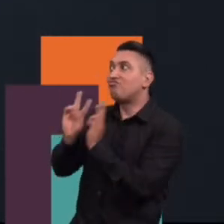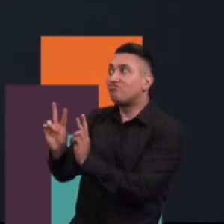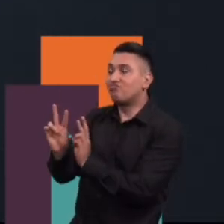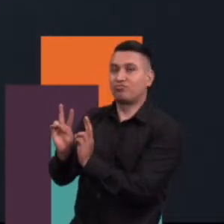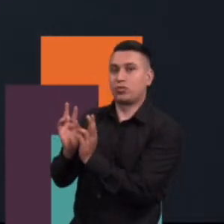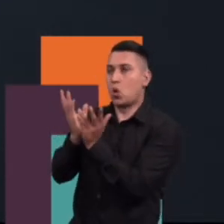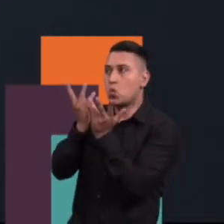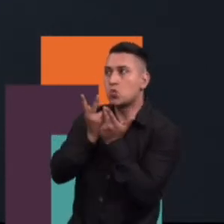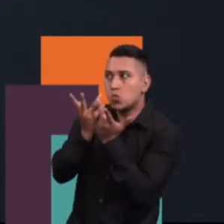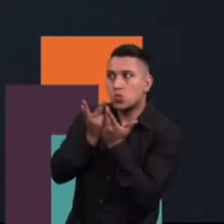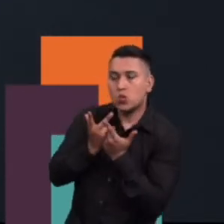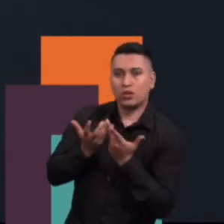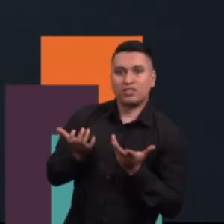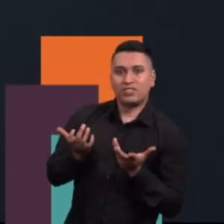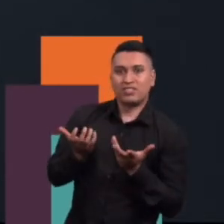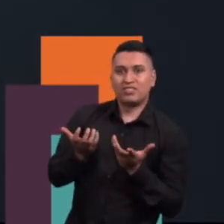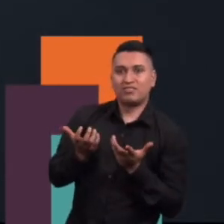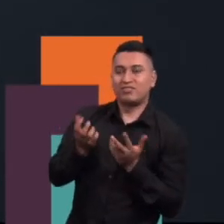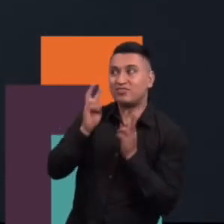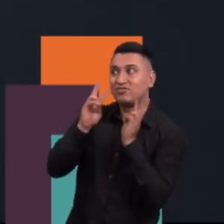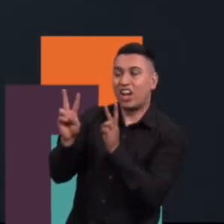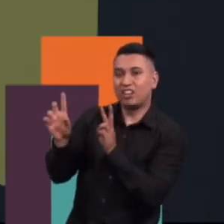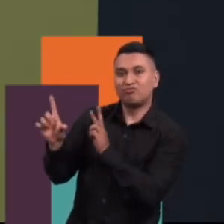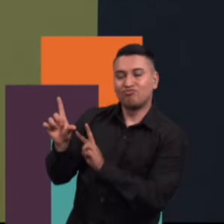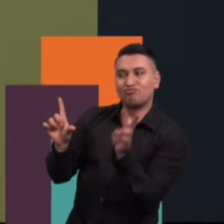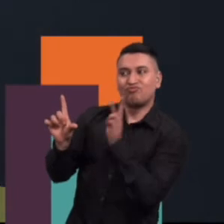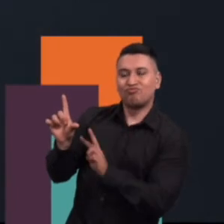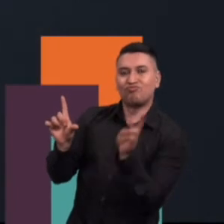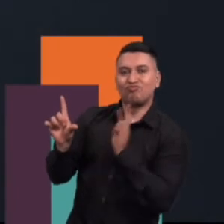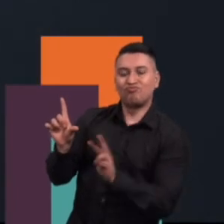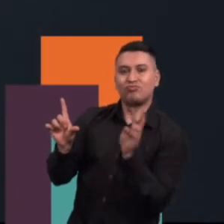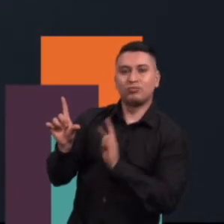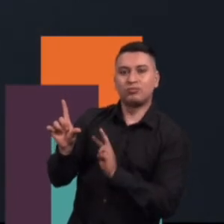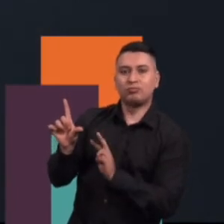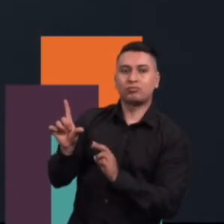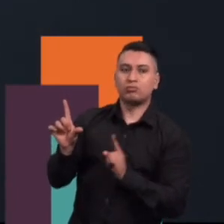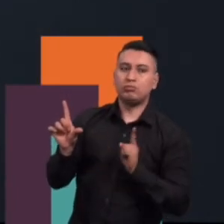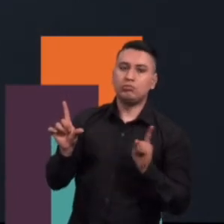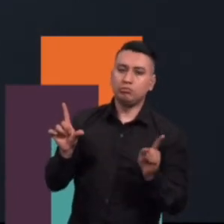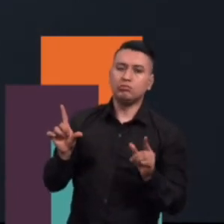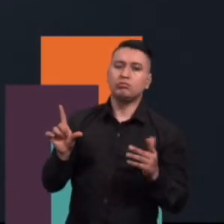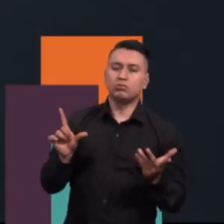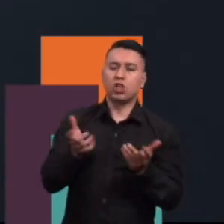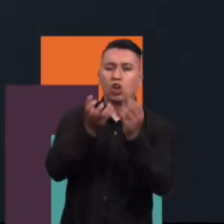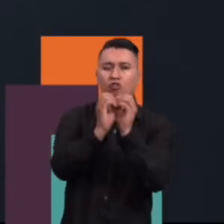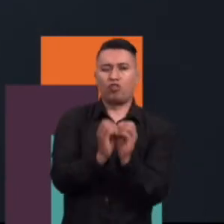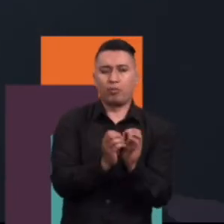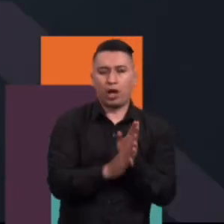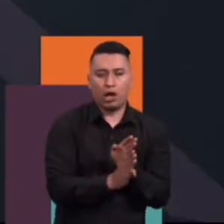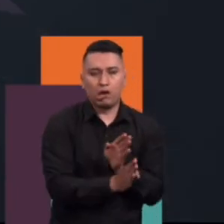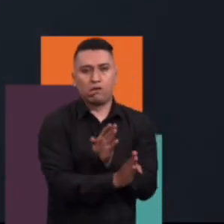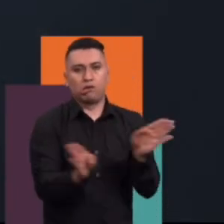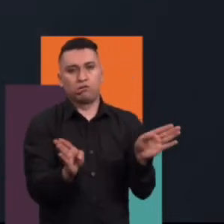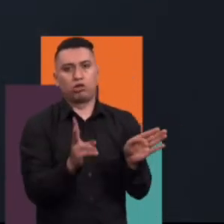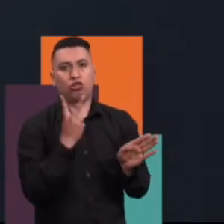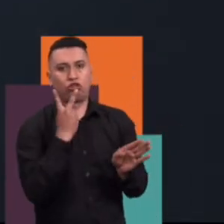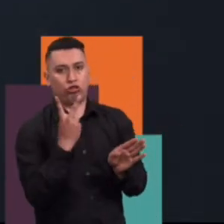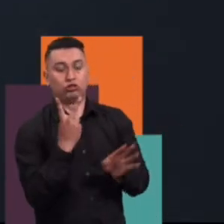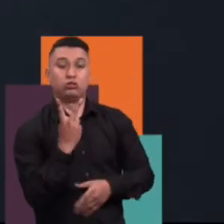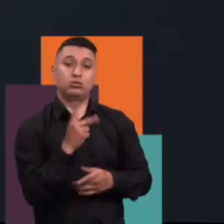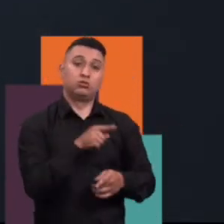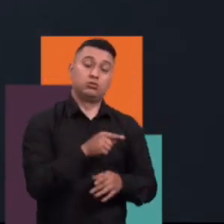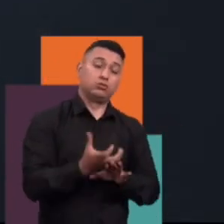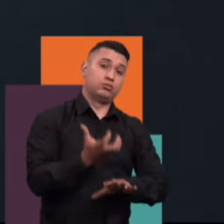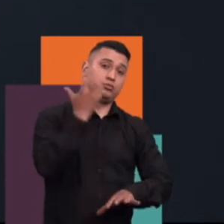yo diría que hay dos fases de esto de la aventura. Una, que se quedó en los 60, 70 y 80,